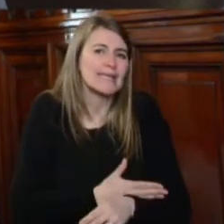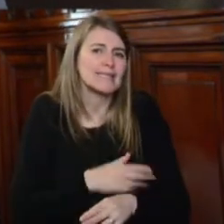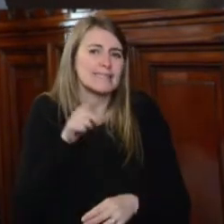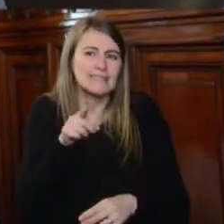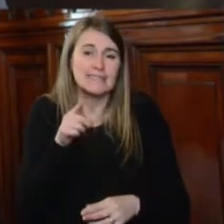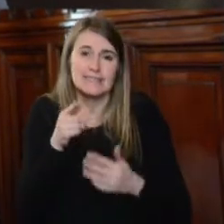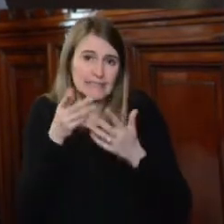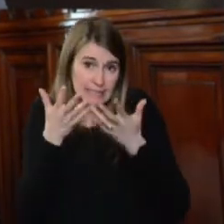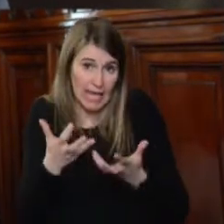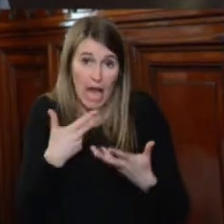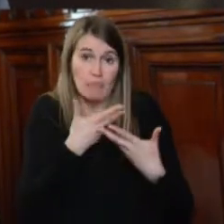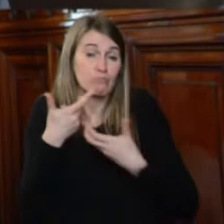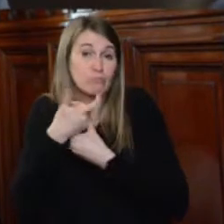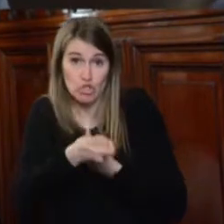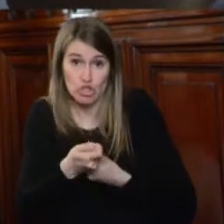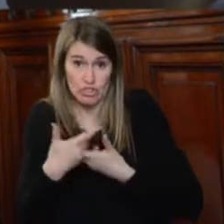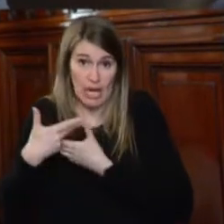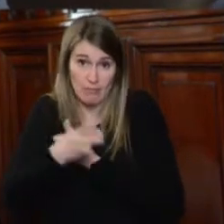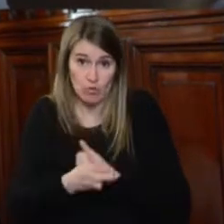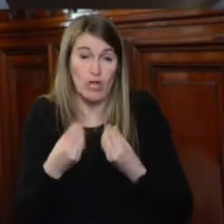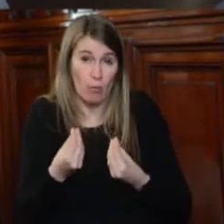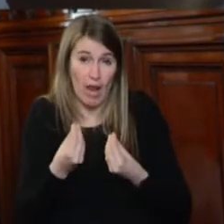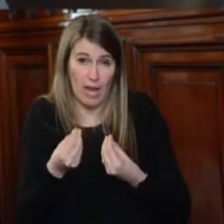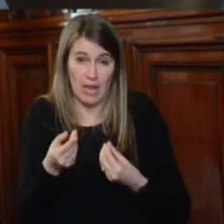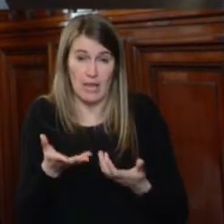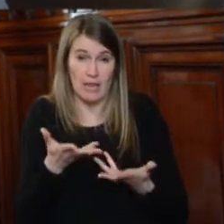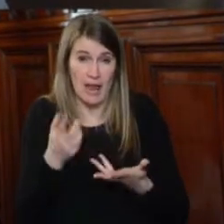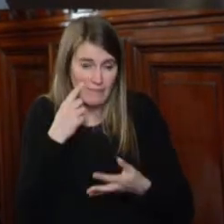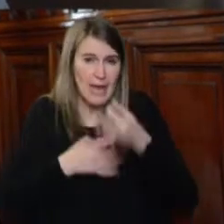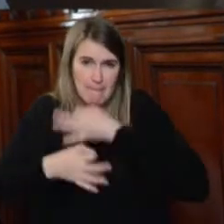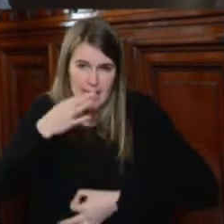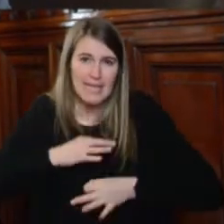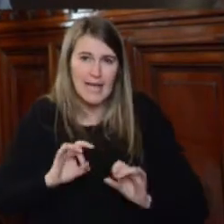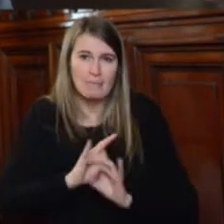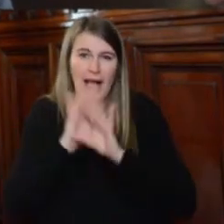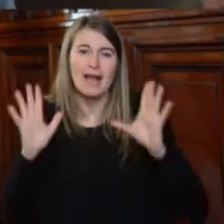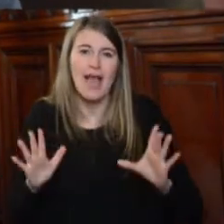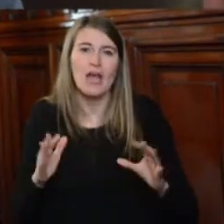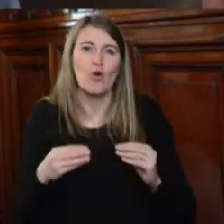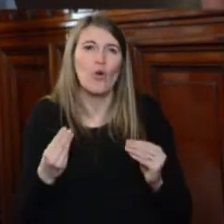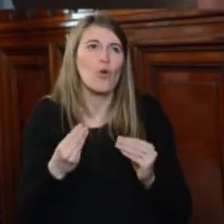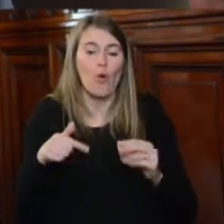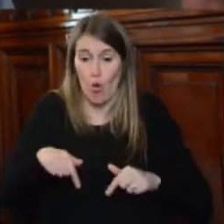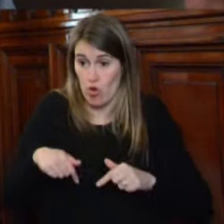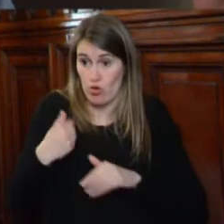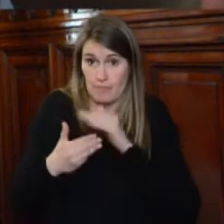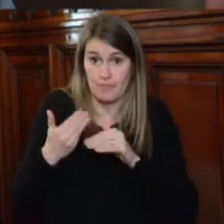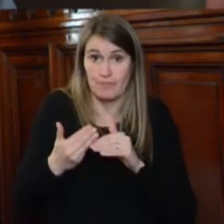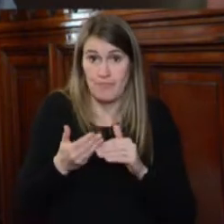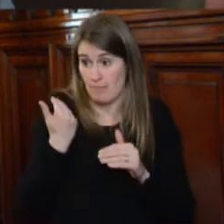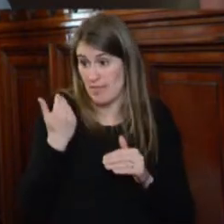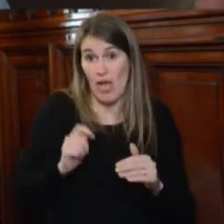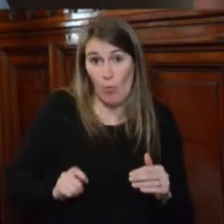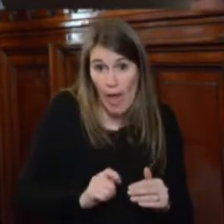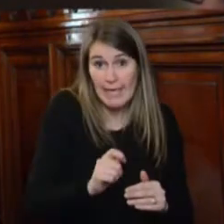pretende apoyar el procedimiento que se ha seguido,